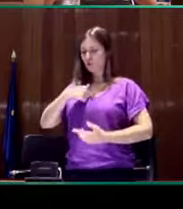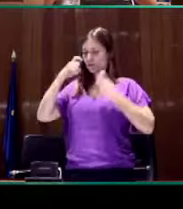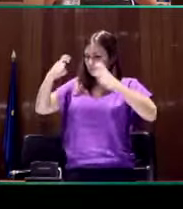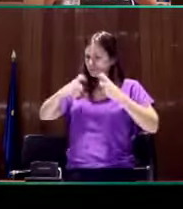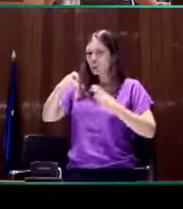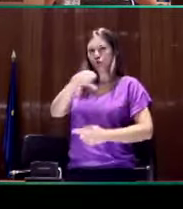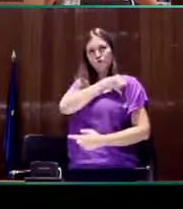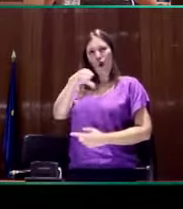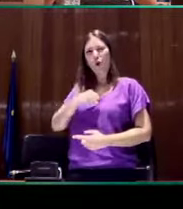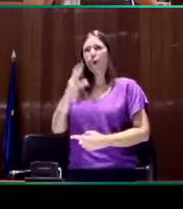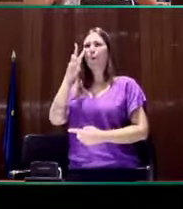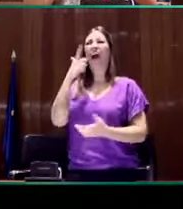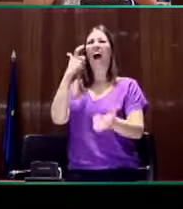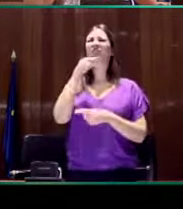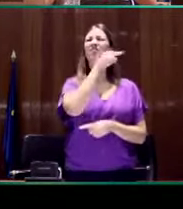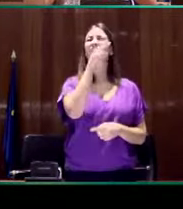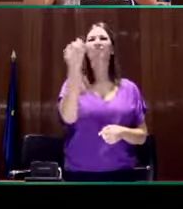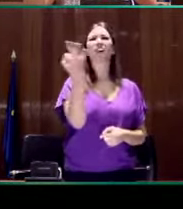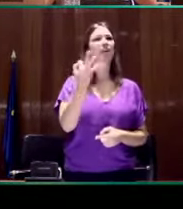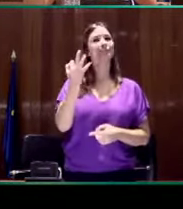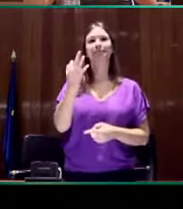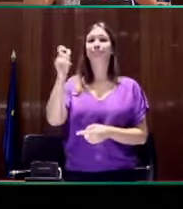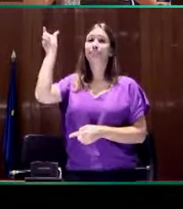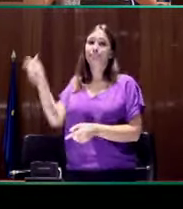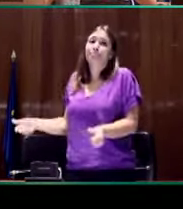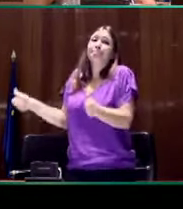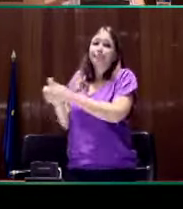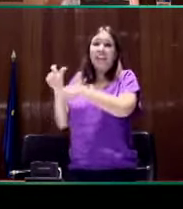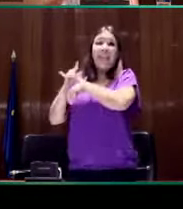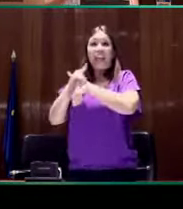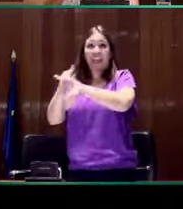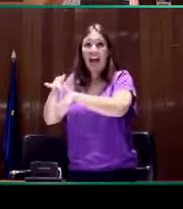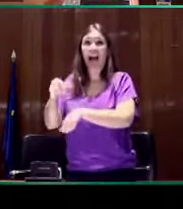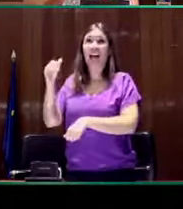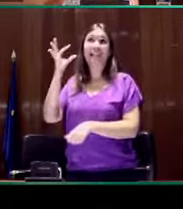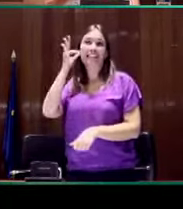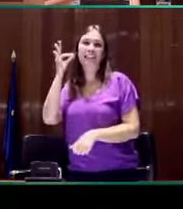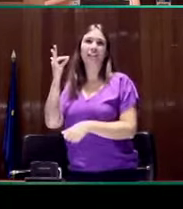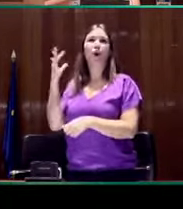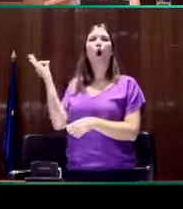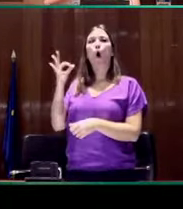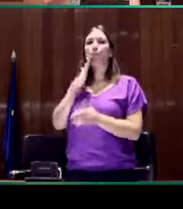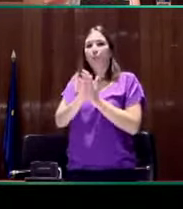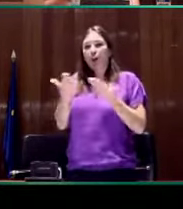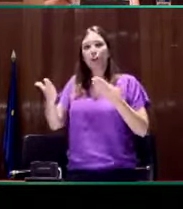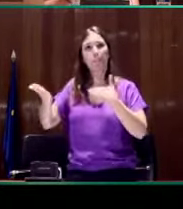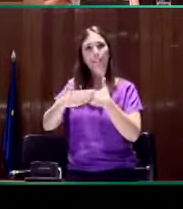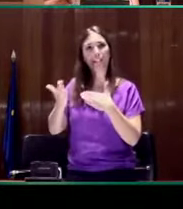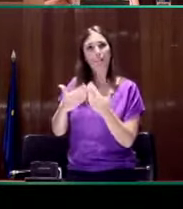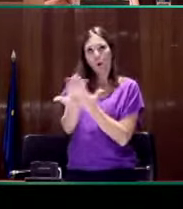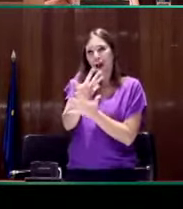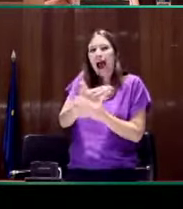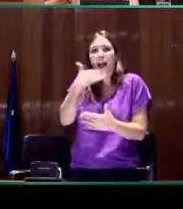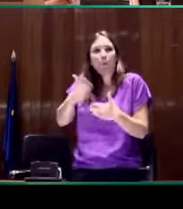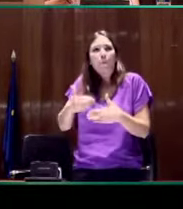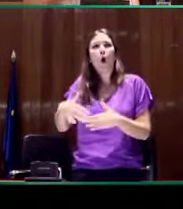comprender esas obras artísticas, precisamos de la ayuda de un guía, de una guía en formato folleto, de una explicación a